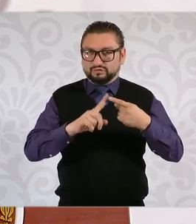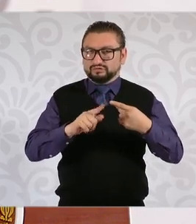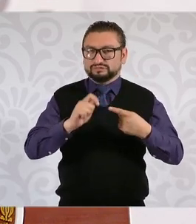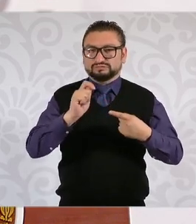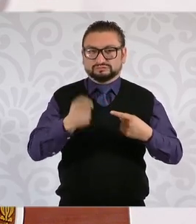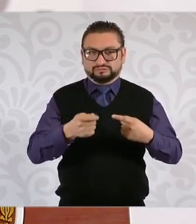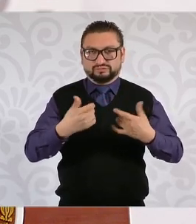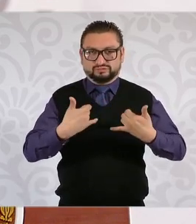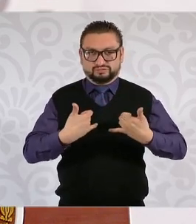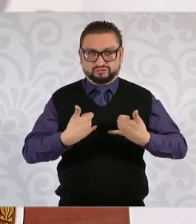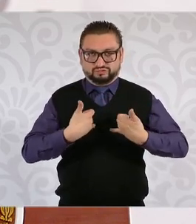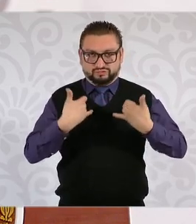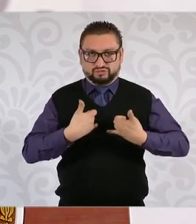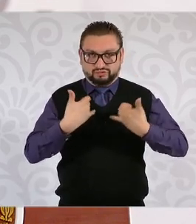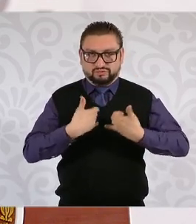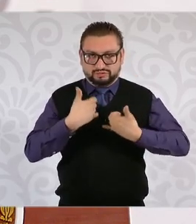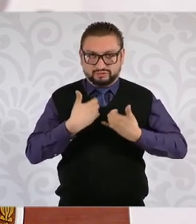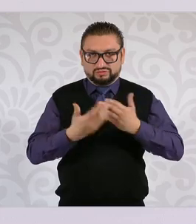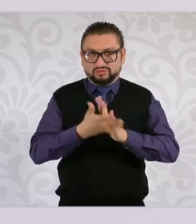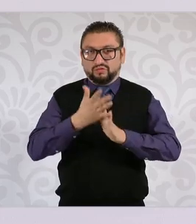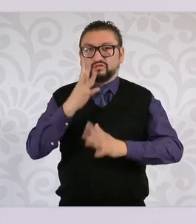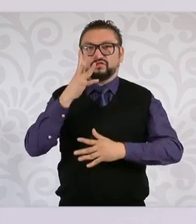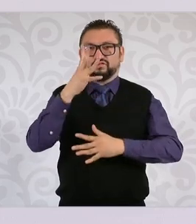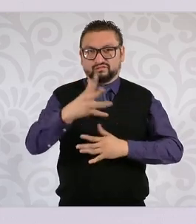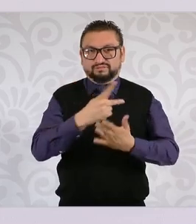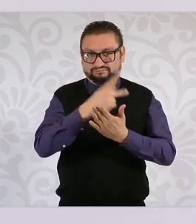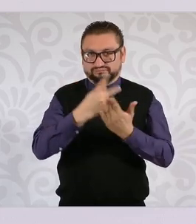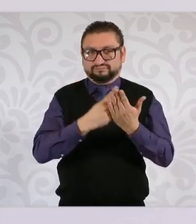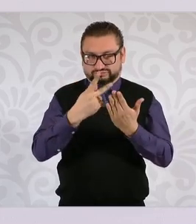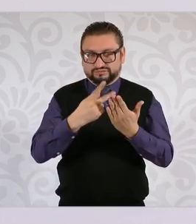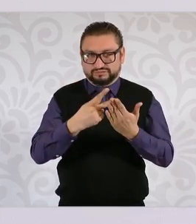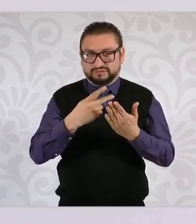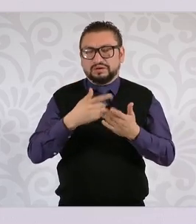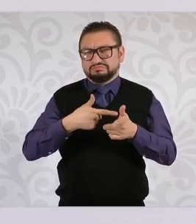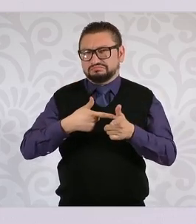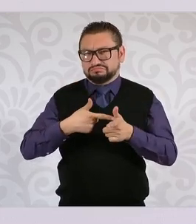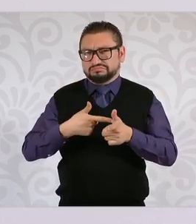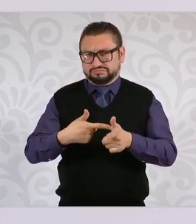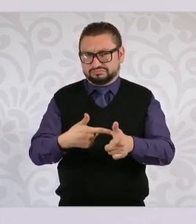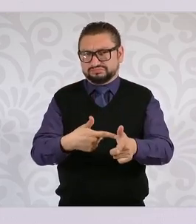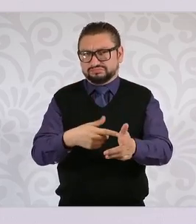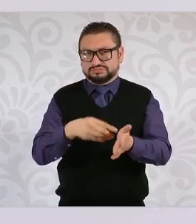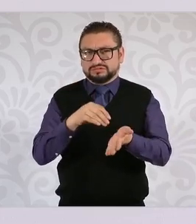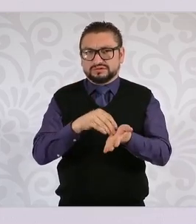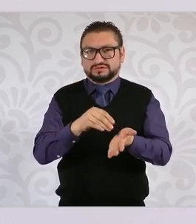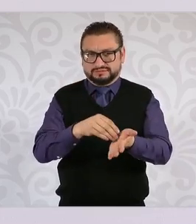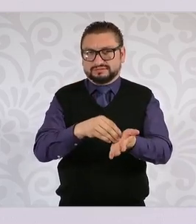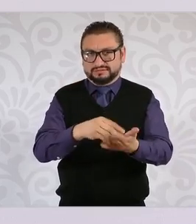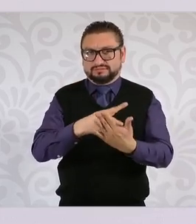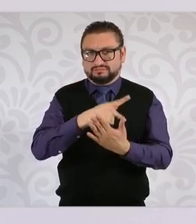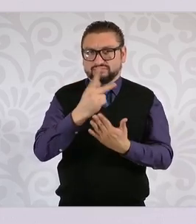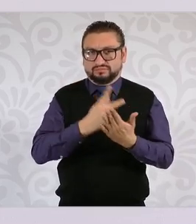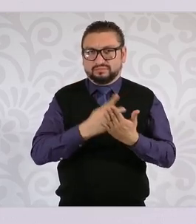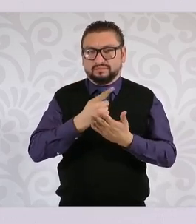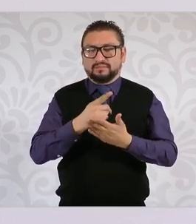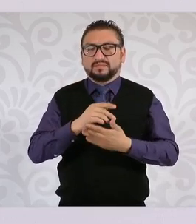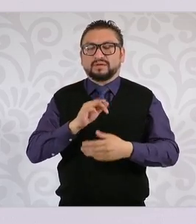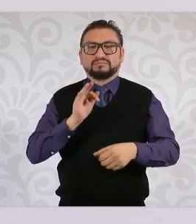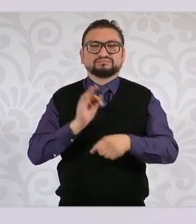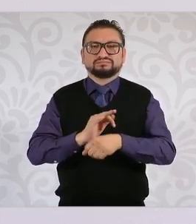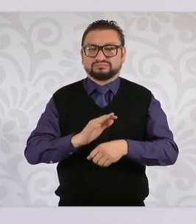Jóvenes Construyendo el Futuro, que vamos a mantener este programa de bienestar